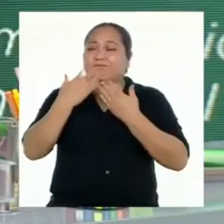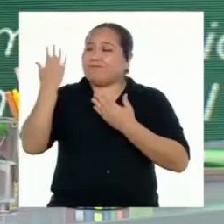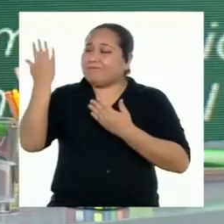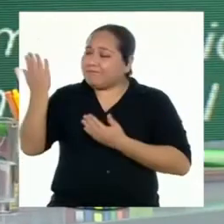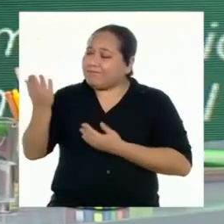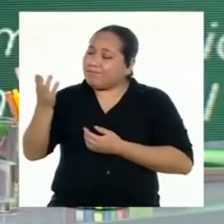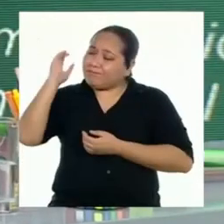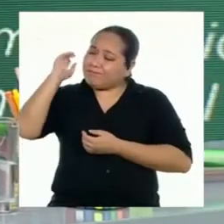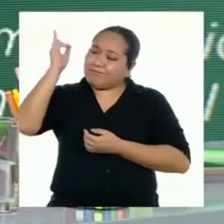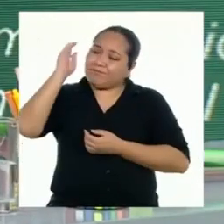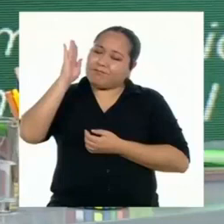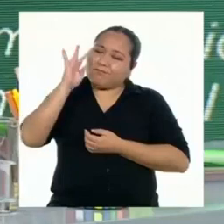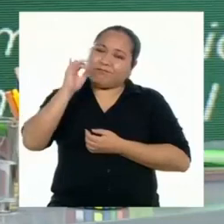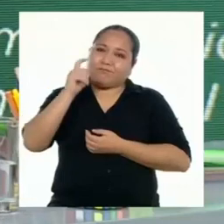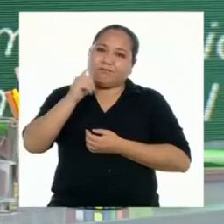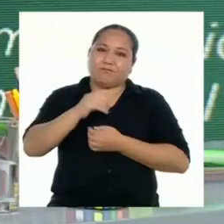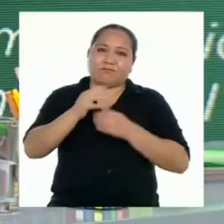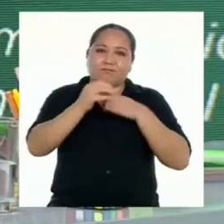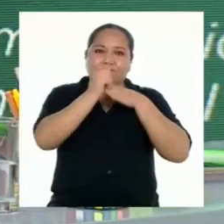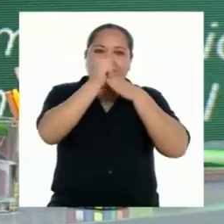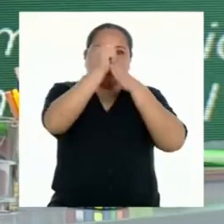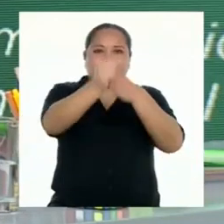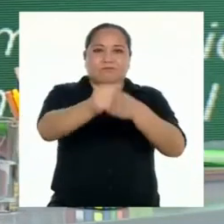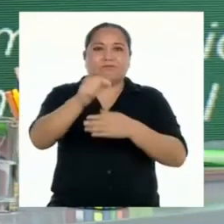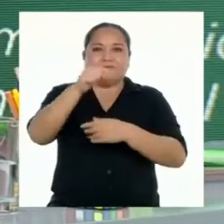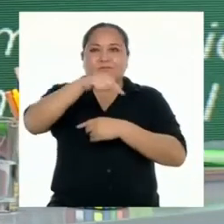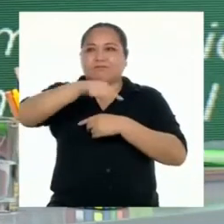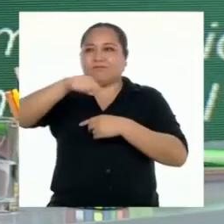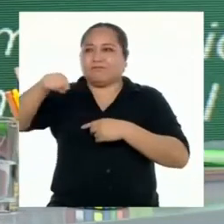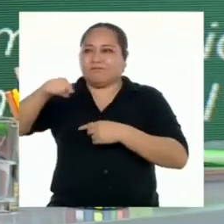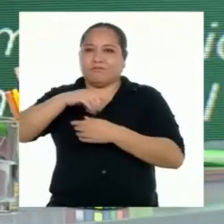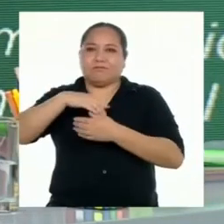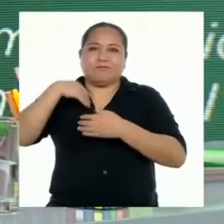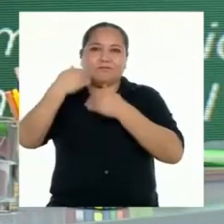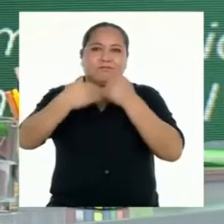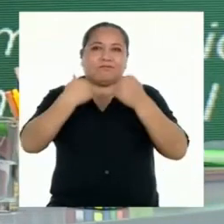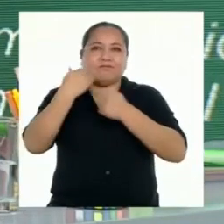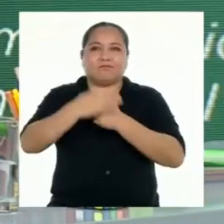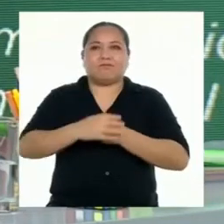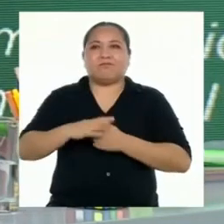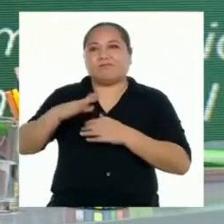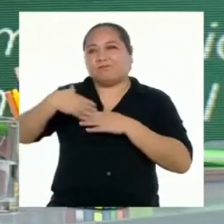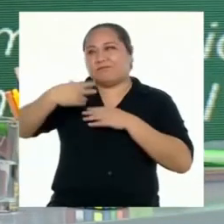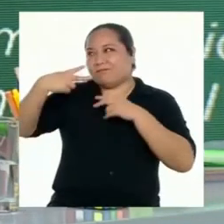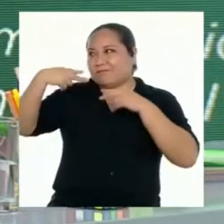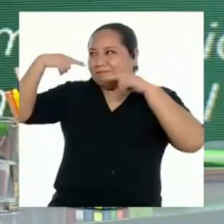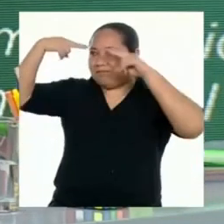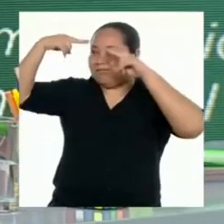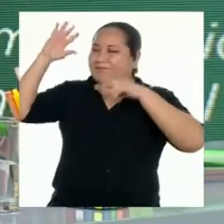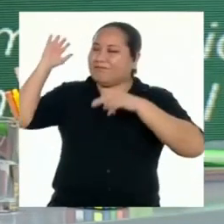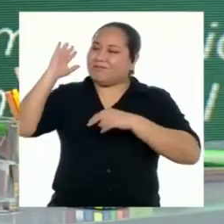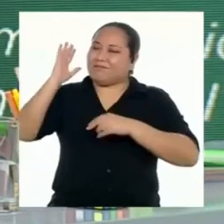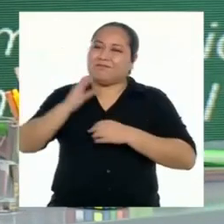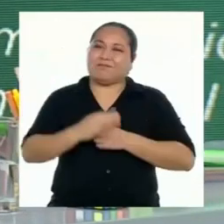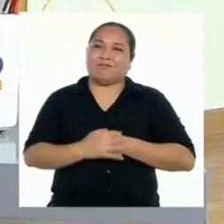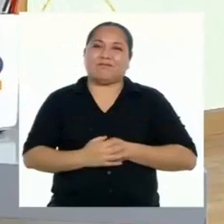usted, profesora Bexy, por guiarnos en todo este proceso. ¡Nos vemos pronto!